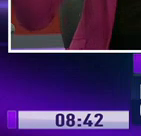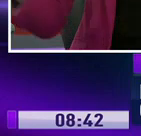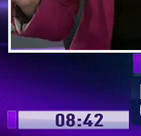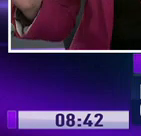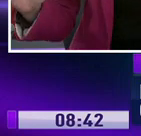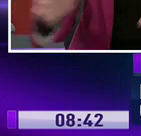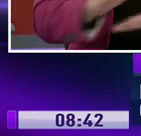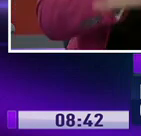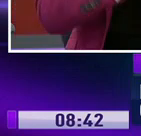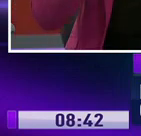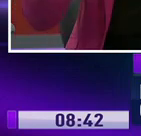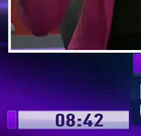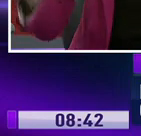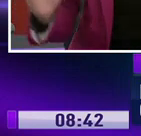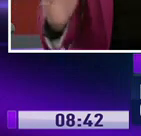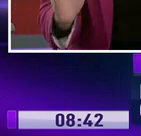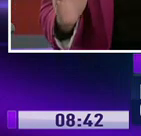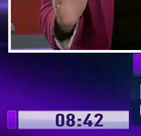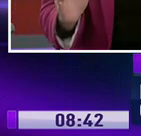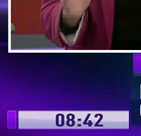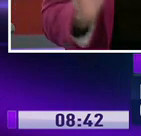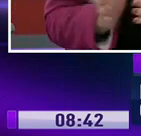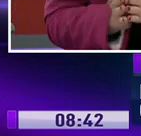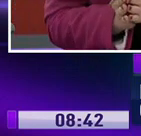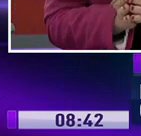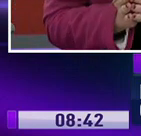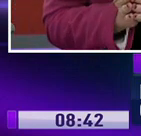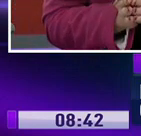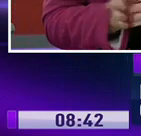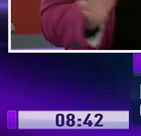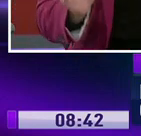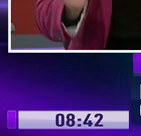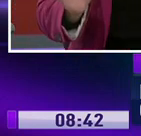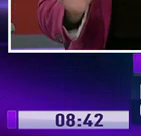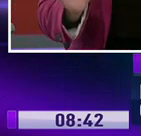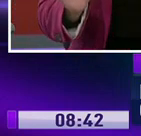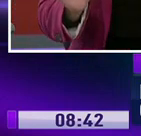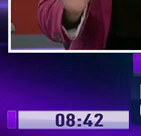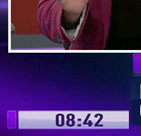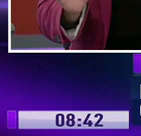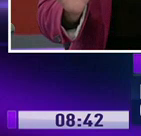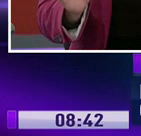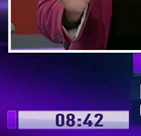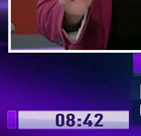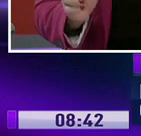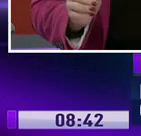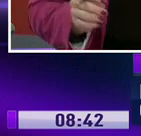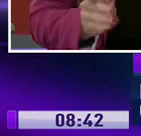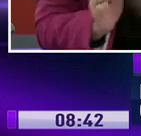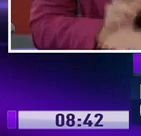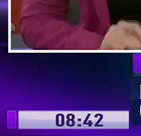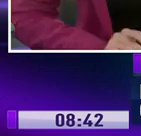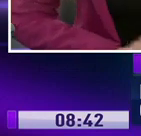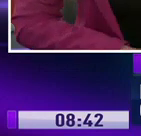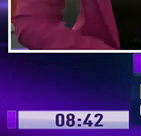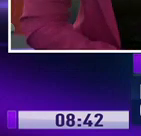dieron negativo en el COVID, que ya se recuperaron completamente del virus. Solo hay tres personas recuperadas. Así es. Los